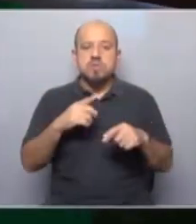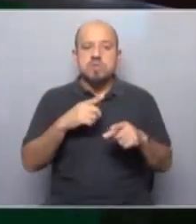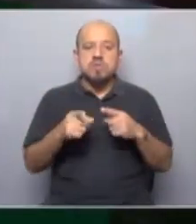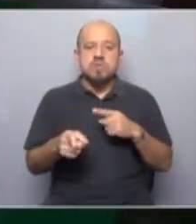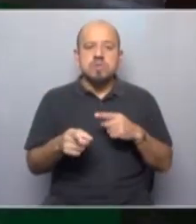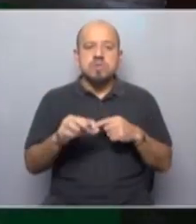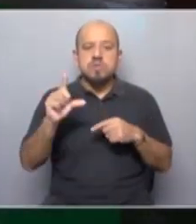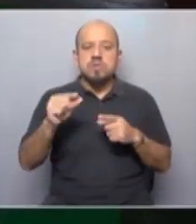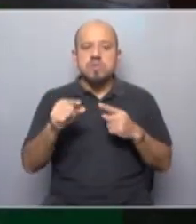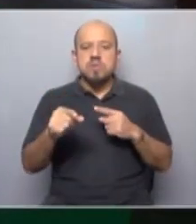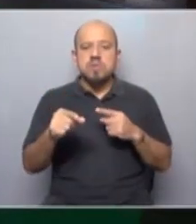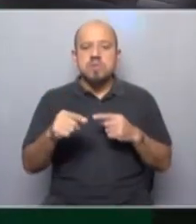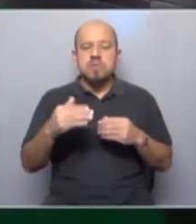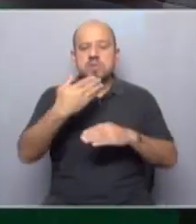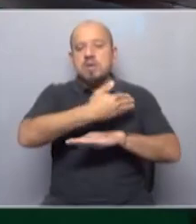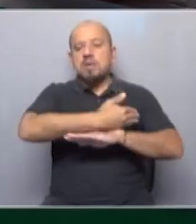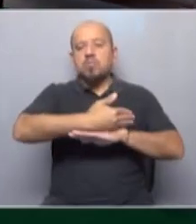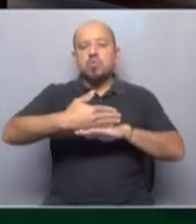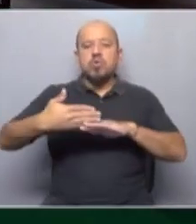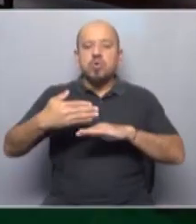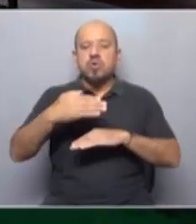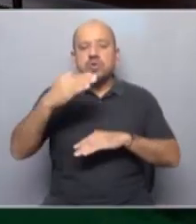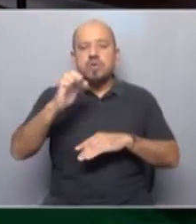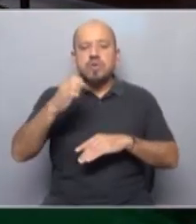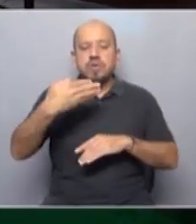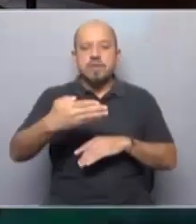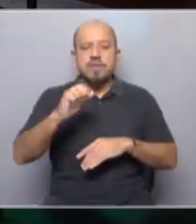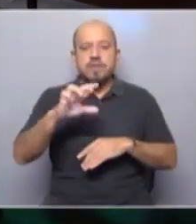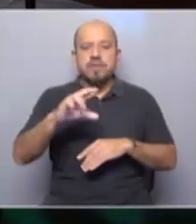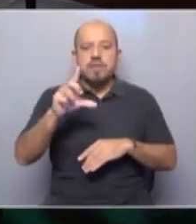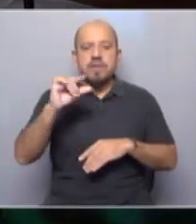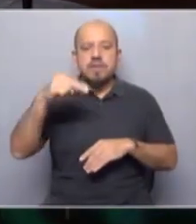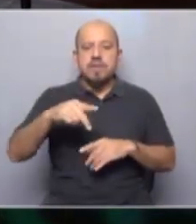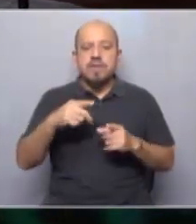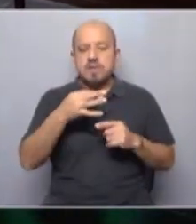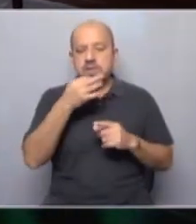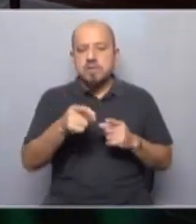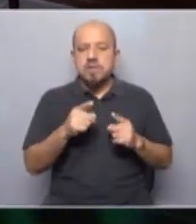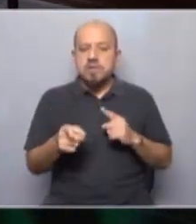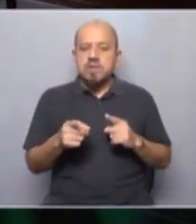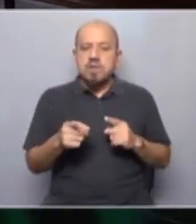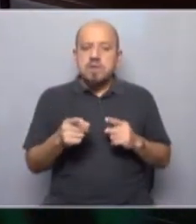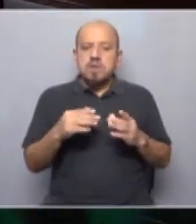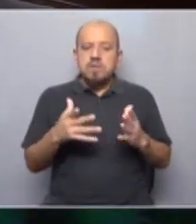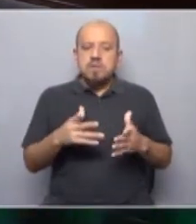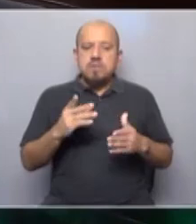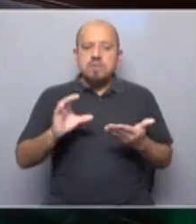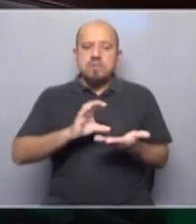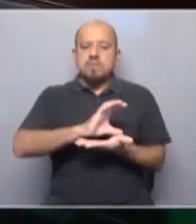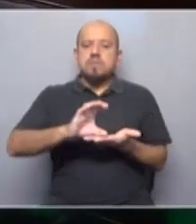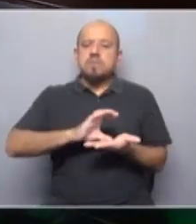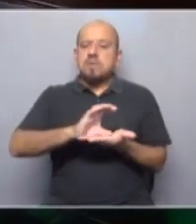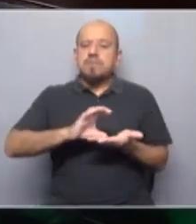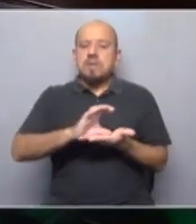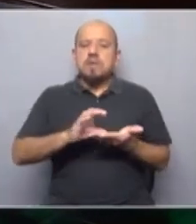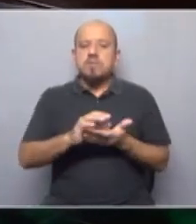relativamente poco con la caída del muro de Berlín y cuando deja de tener Robinson mencionaba un poco eso no deja de tener sentido para el capitalismo mostrar